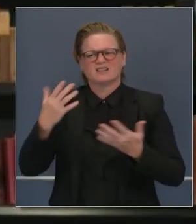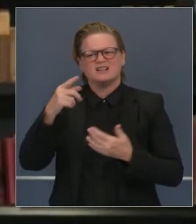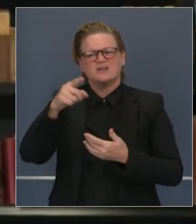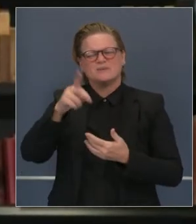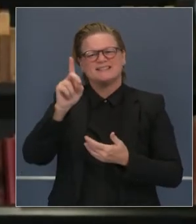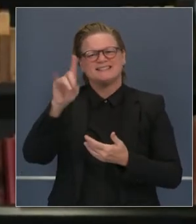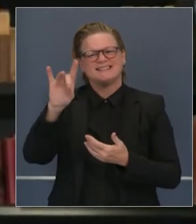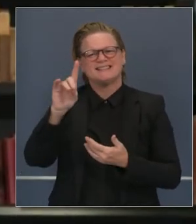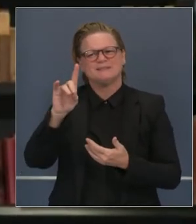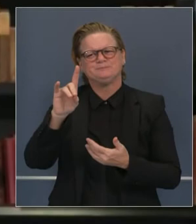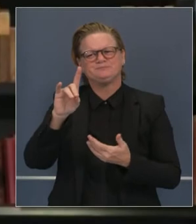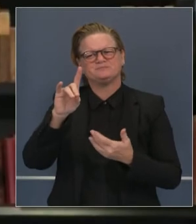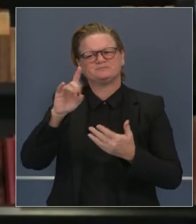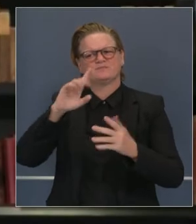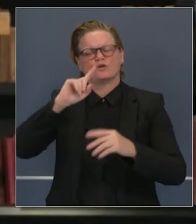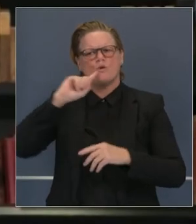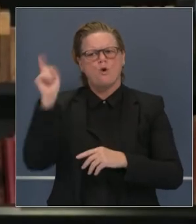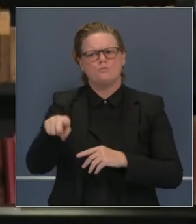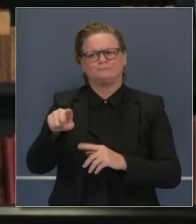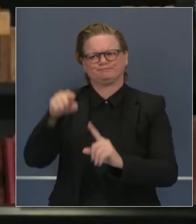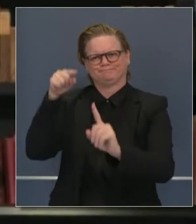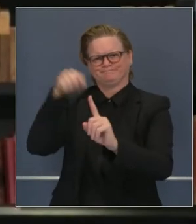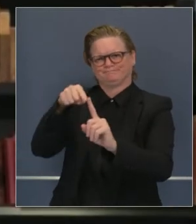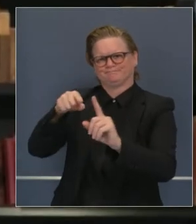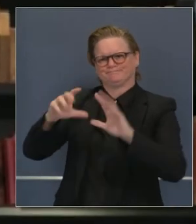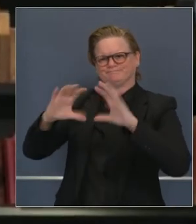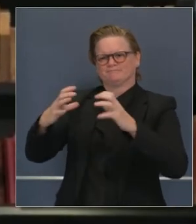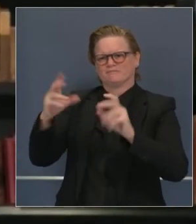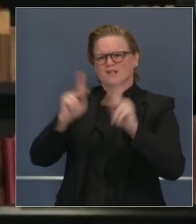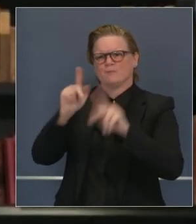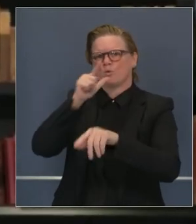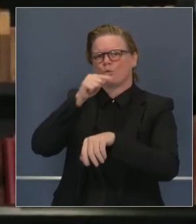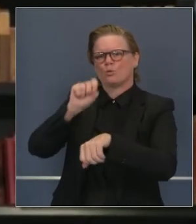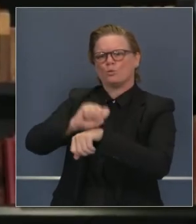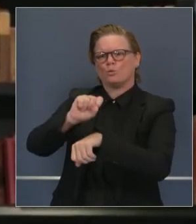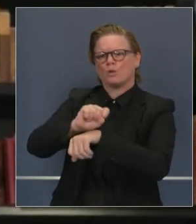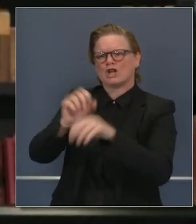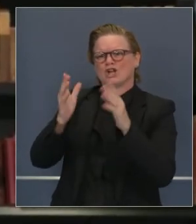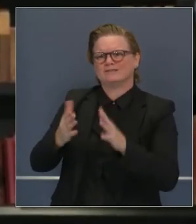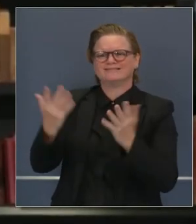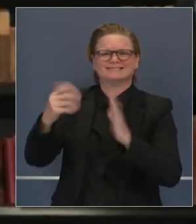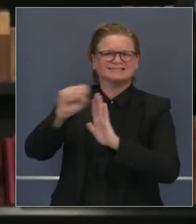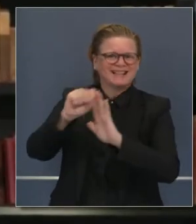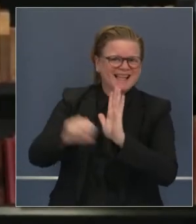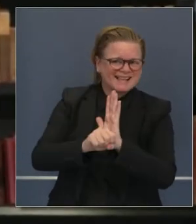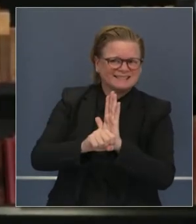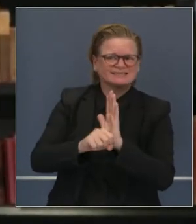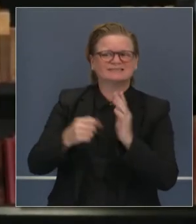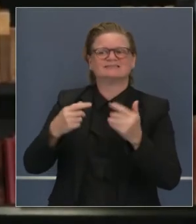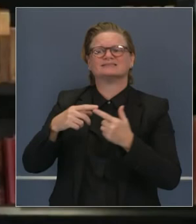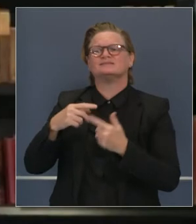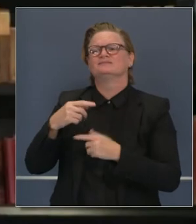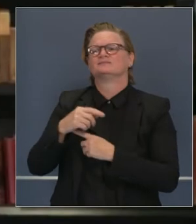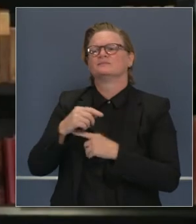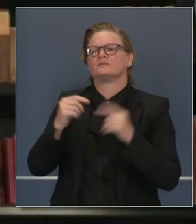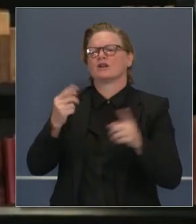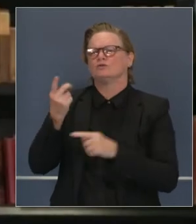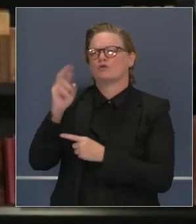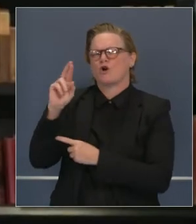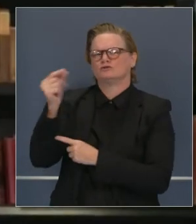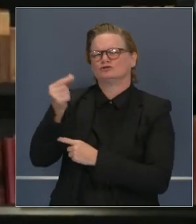ejecutivas para la fuerza laboral en el ámbito médico. Y como lo decía el doctor